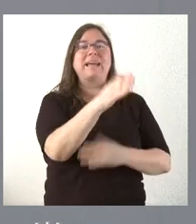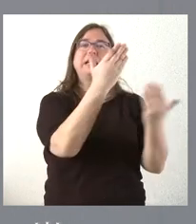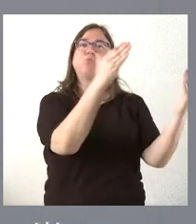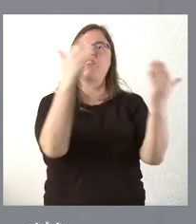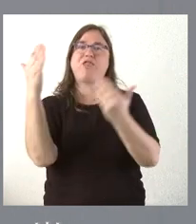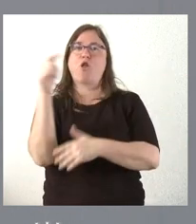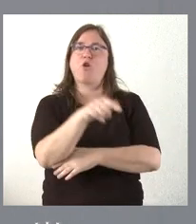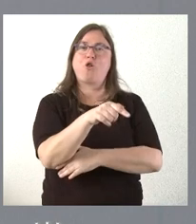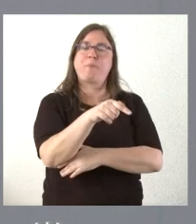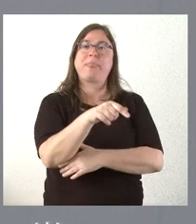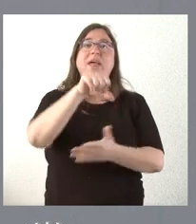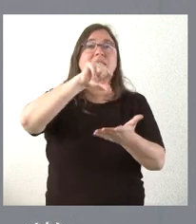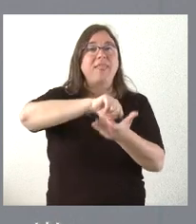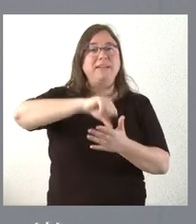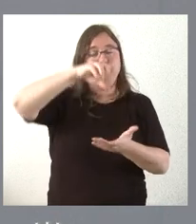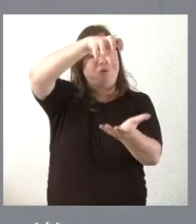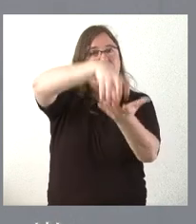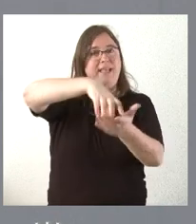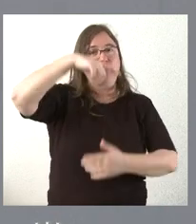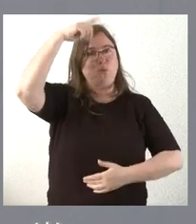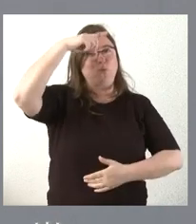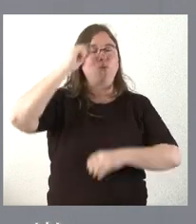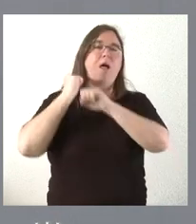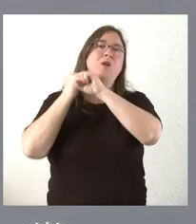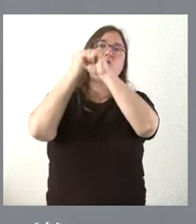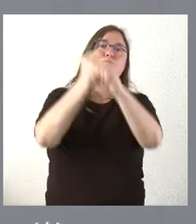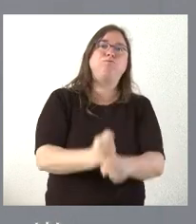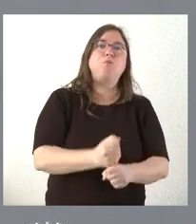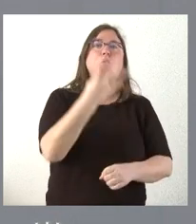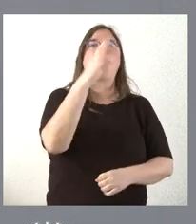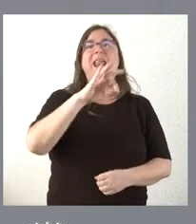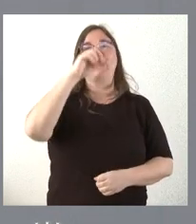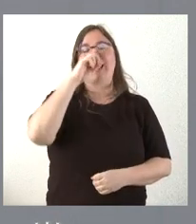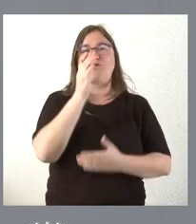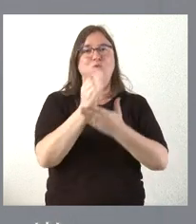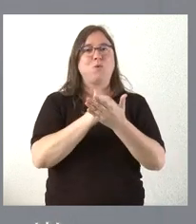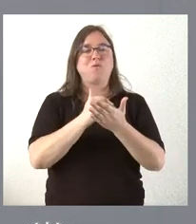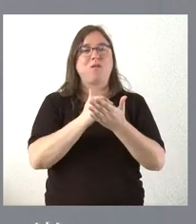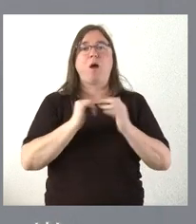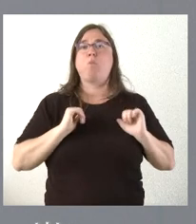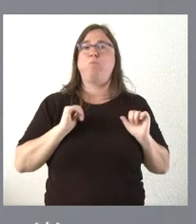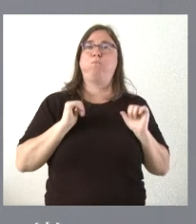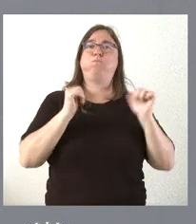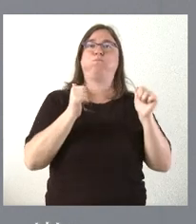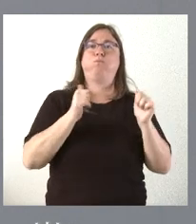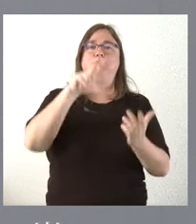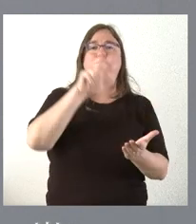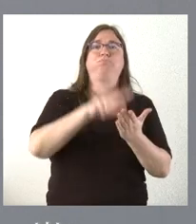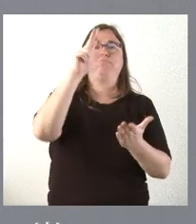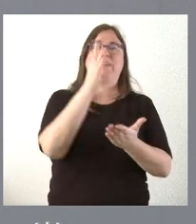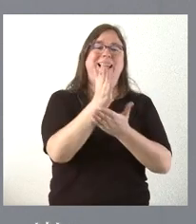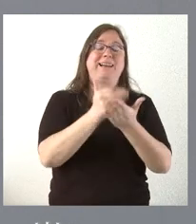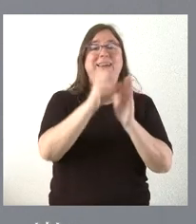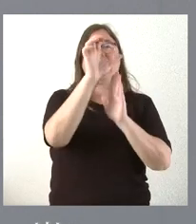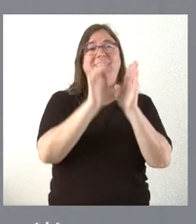en el centro cultural sobre estos 40 años de comunidad autónoma desde que se aprobó el Estatuto de Autonomía de